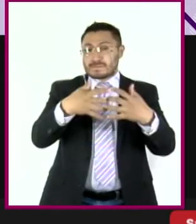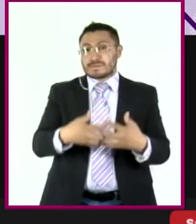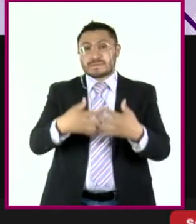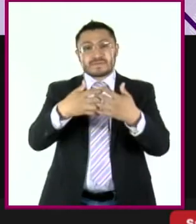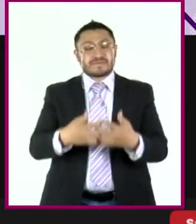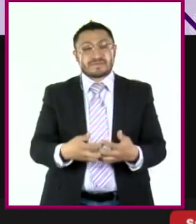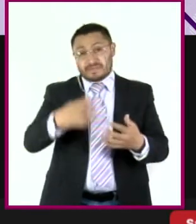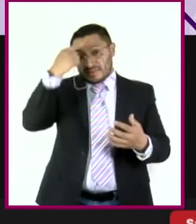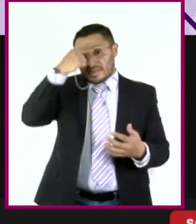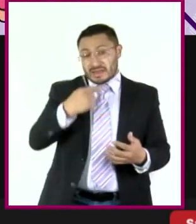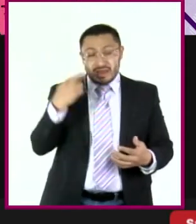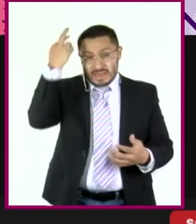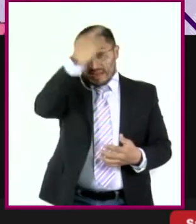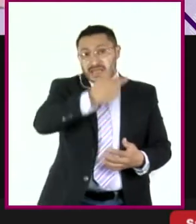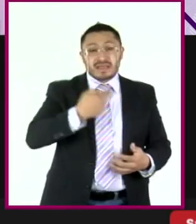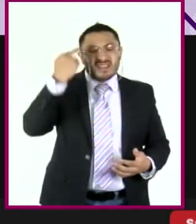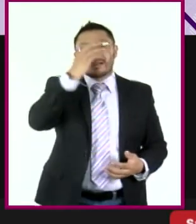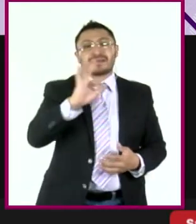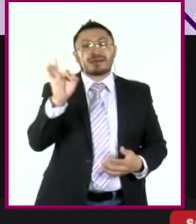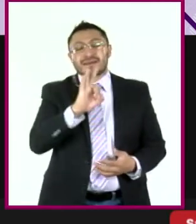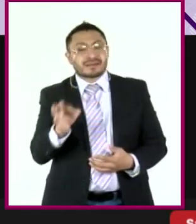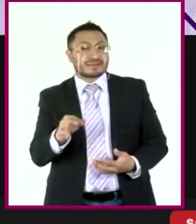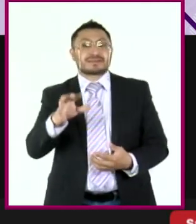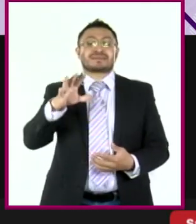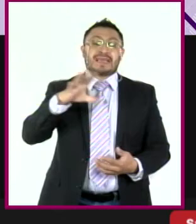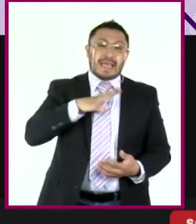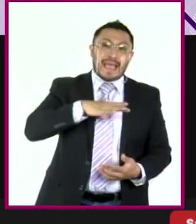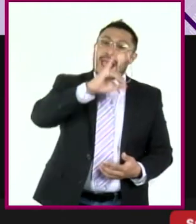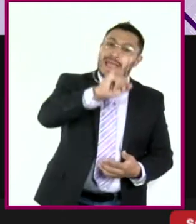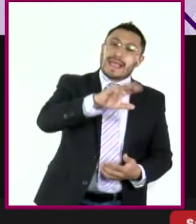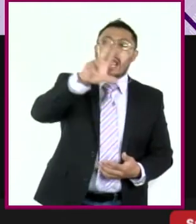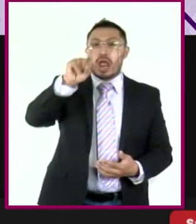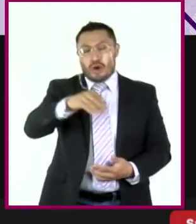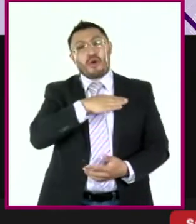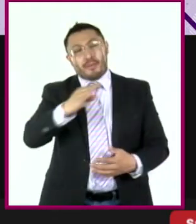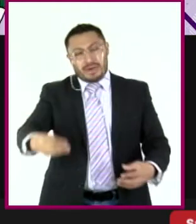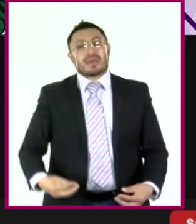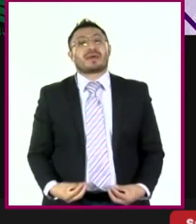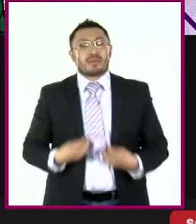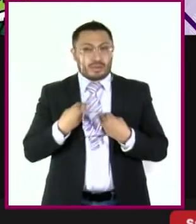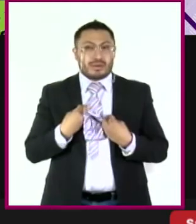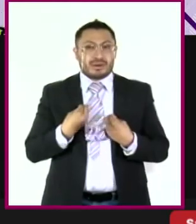para evaluar si alguien ha tenido o no una vida buena.